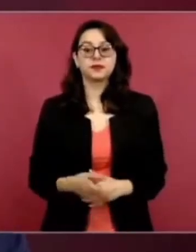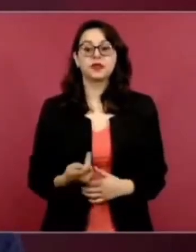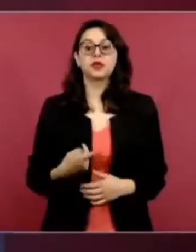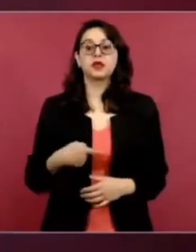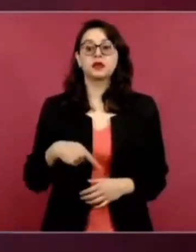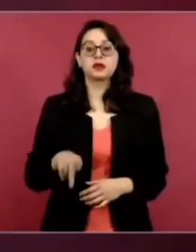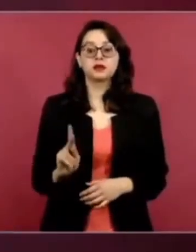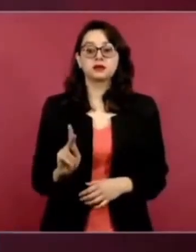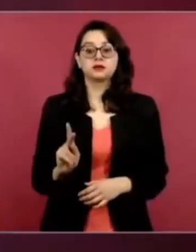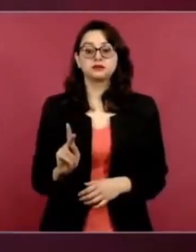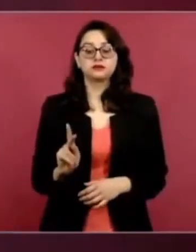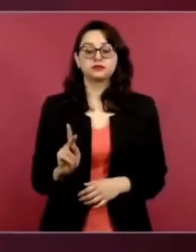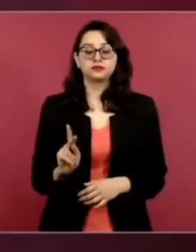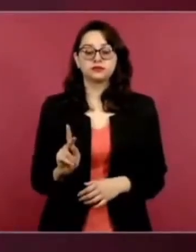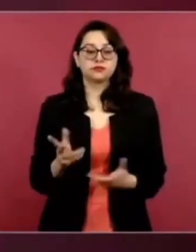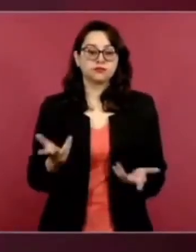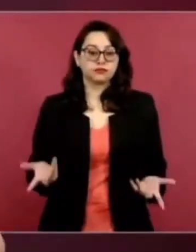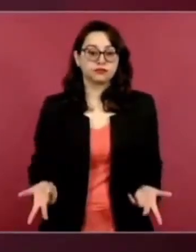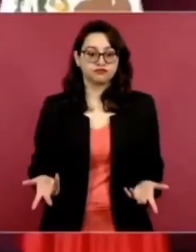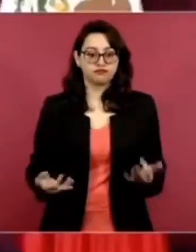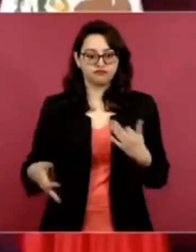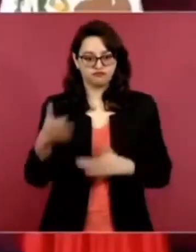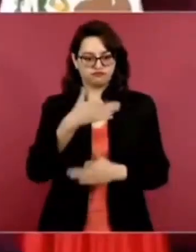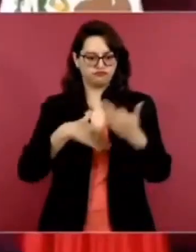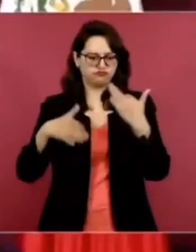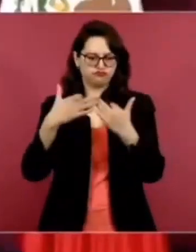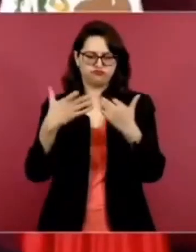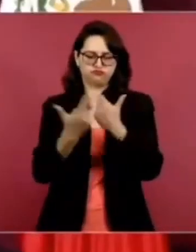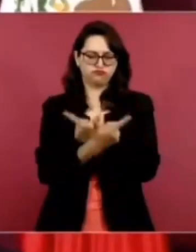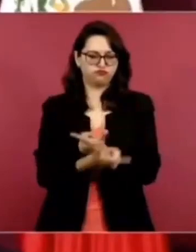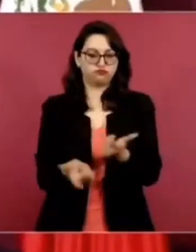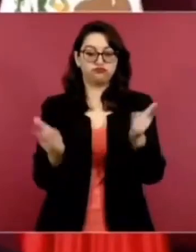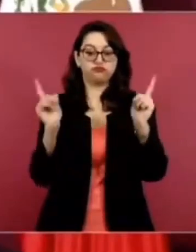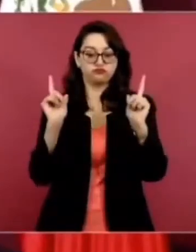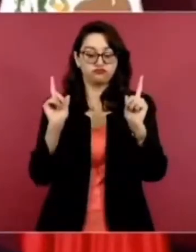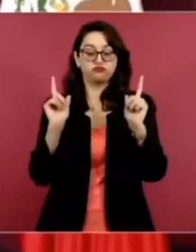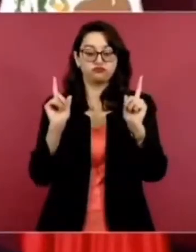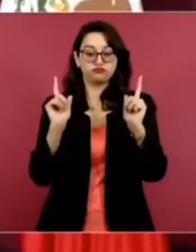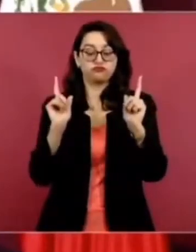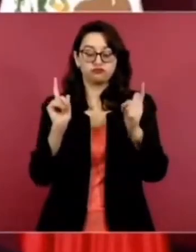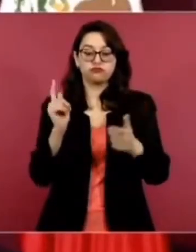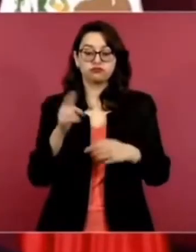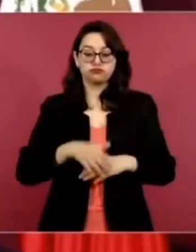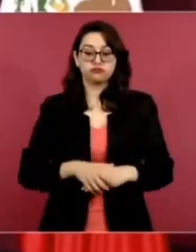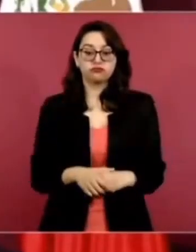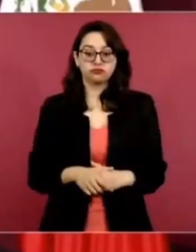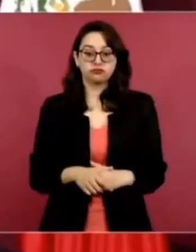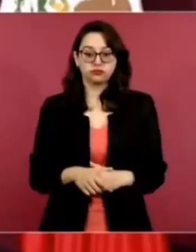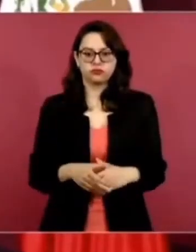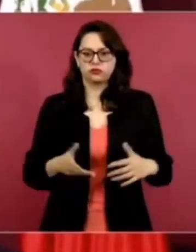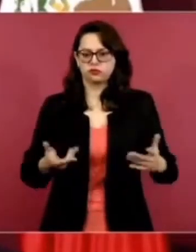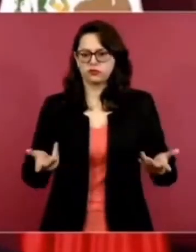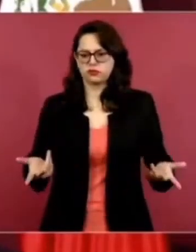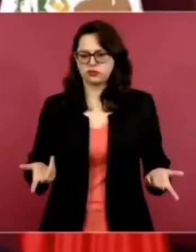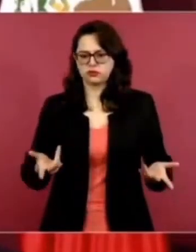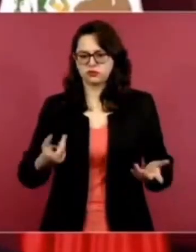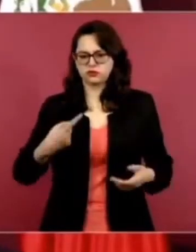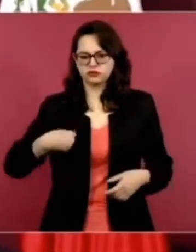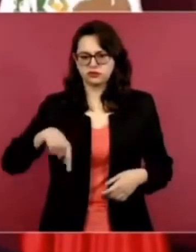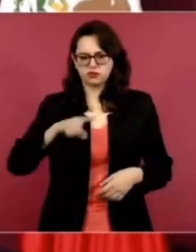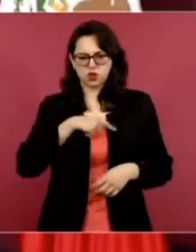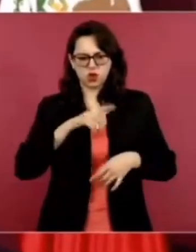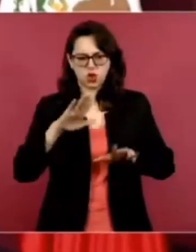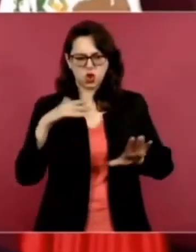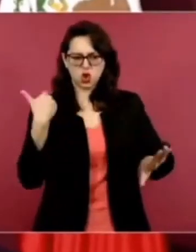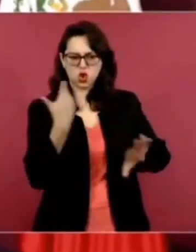Pero, pues somos libres. Ni modo que vamos a reprimirlos, como